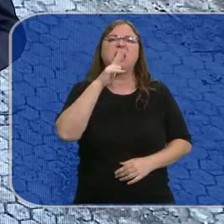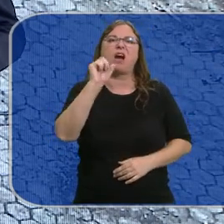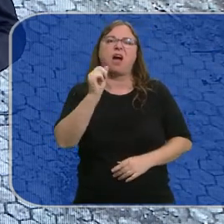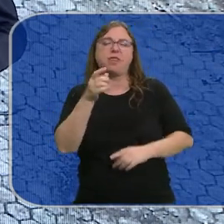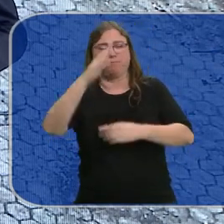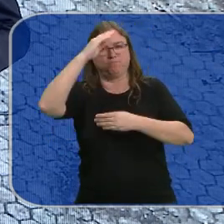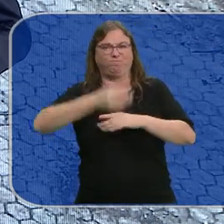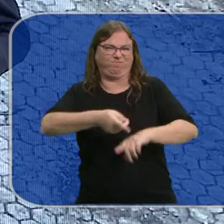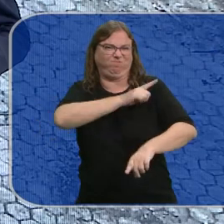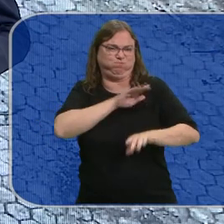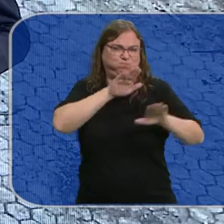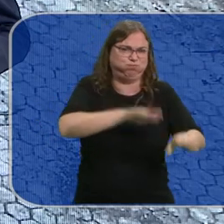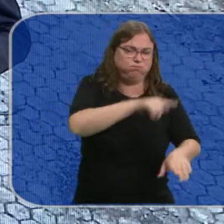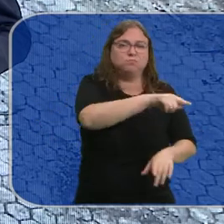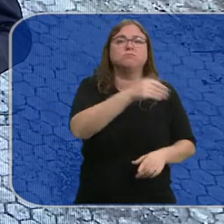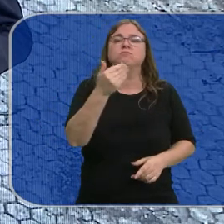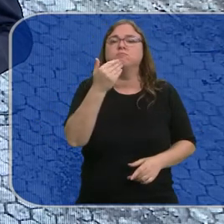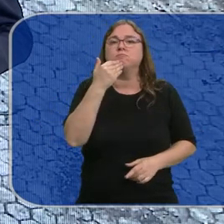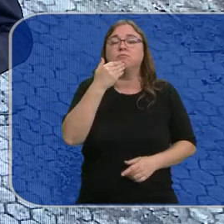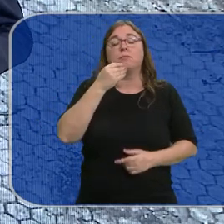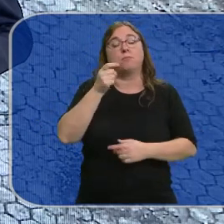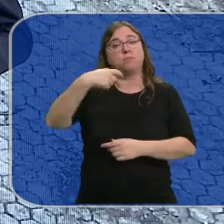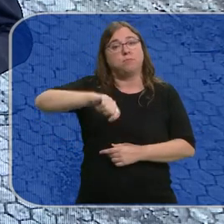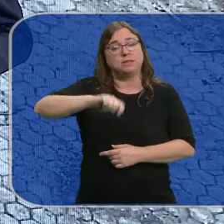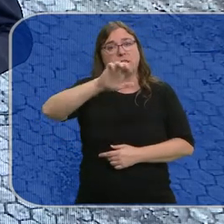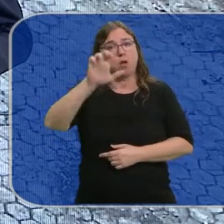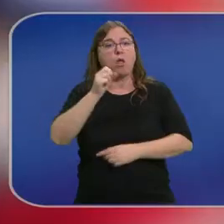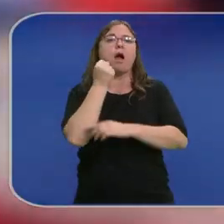que erró en su trayectoria. Joe Biden respalda la versión israelí.